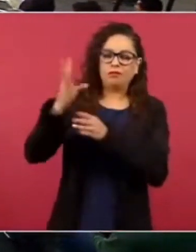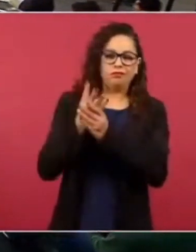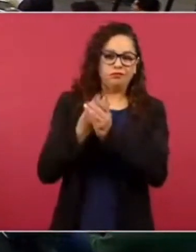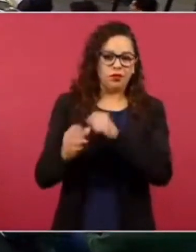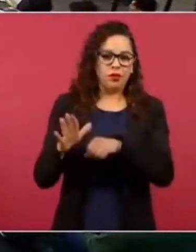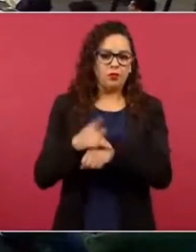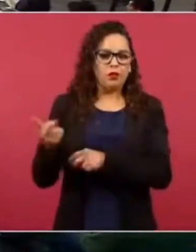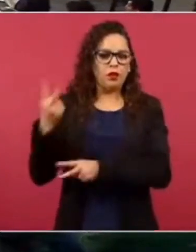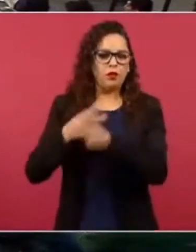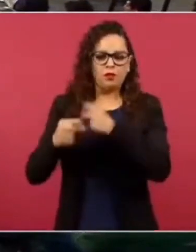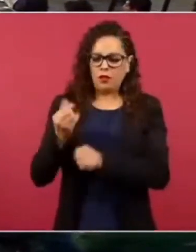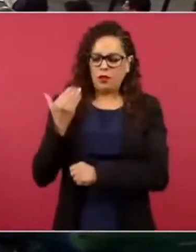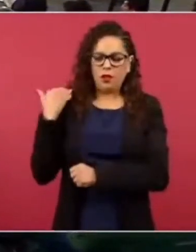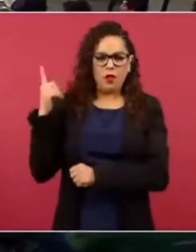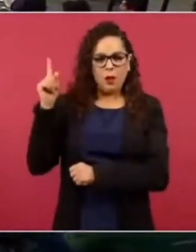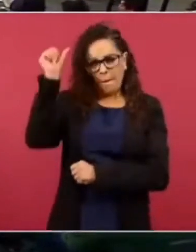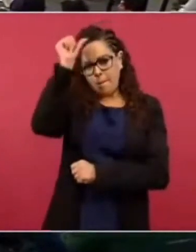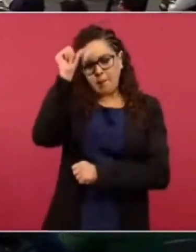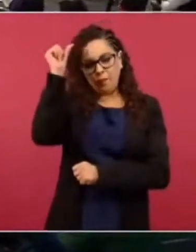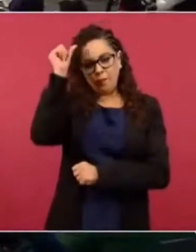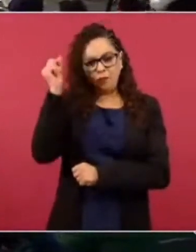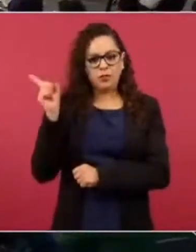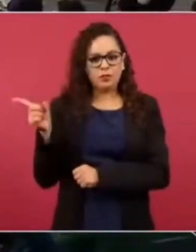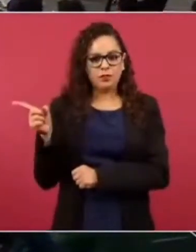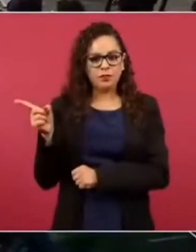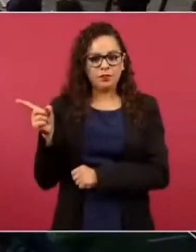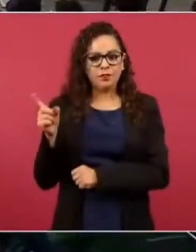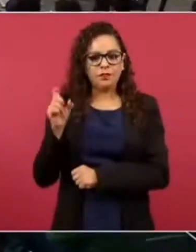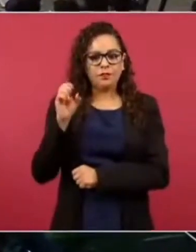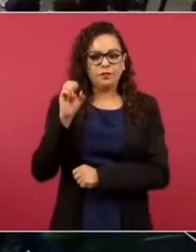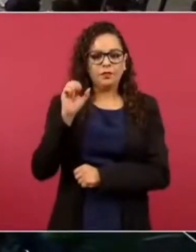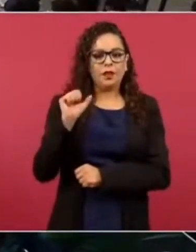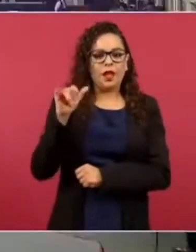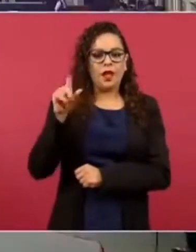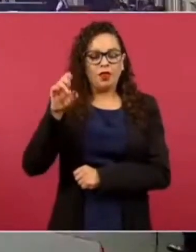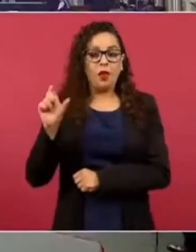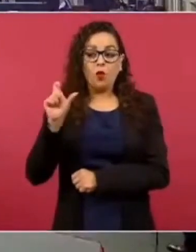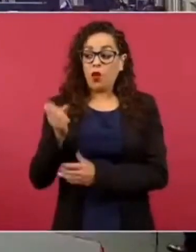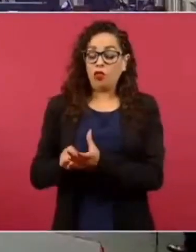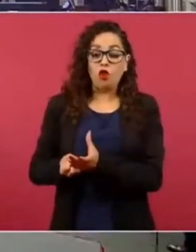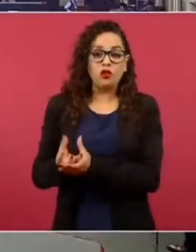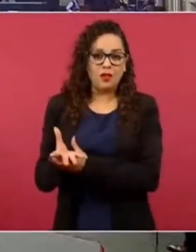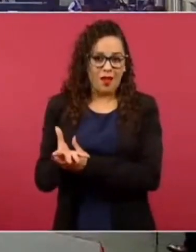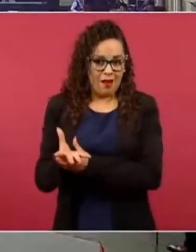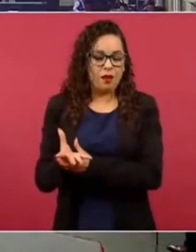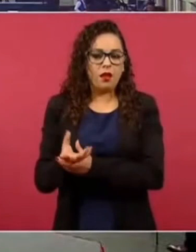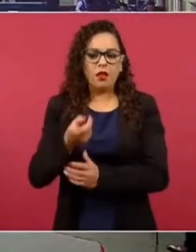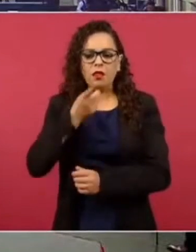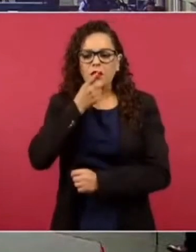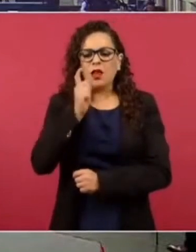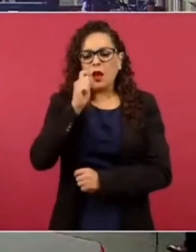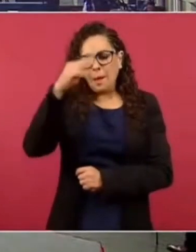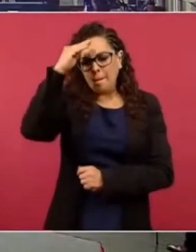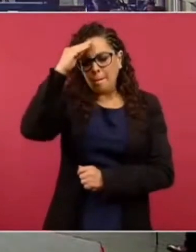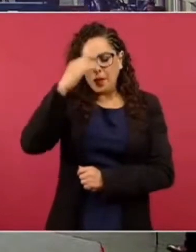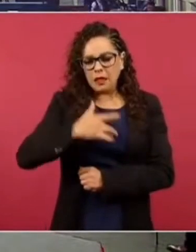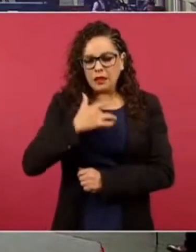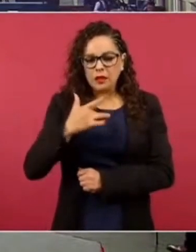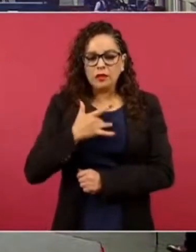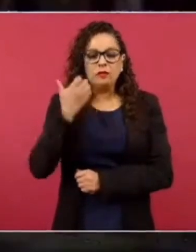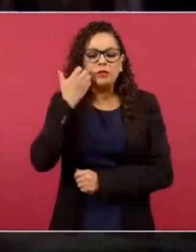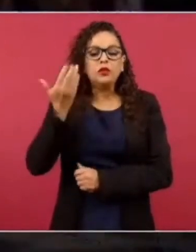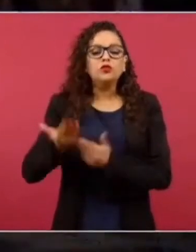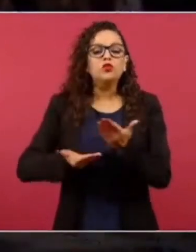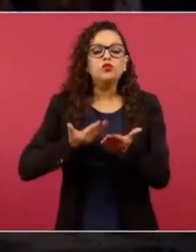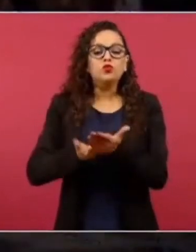el padre Alejandro Solalinde y al salir de la reunión con usted habló de una propuesta del que